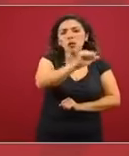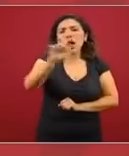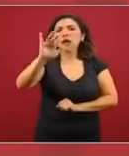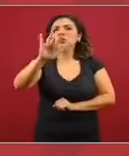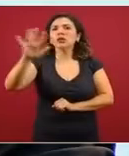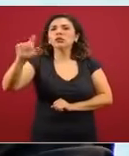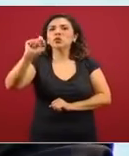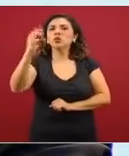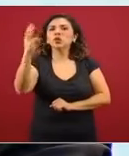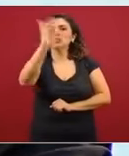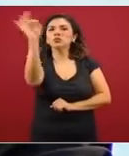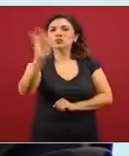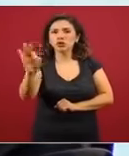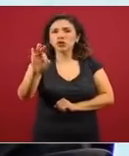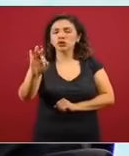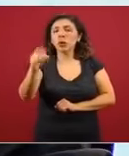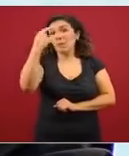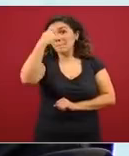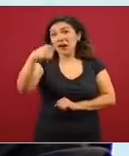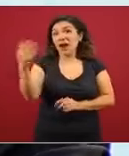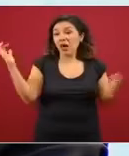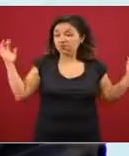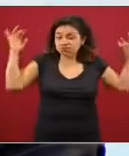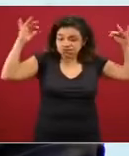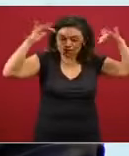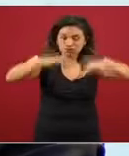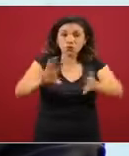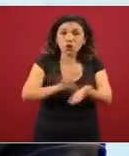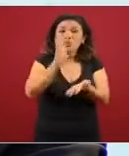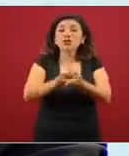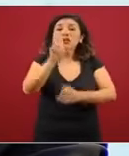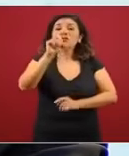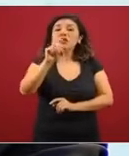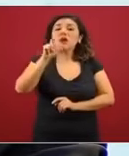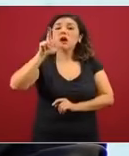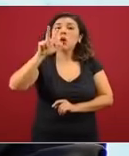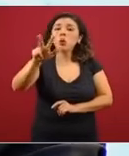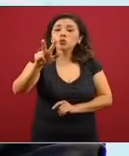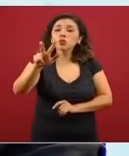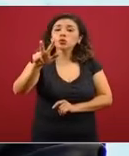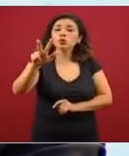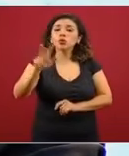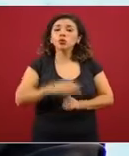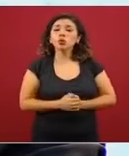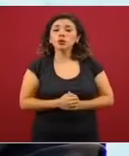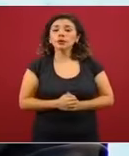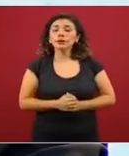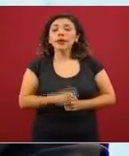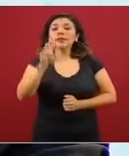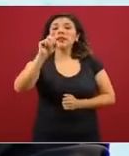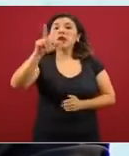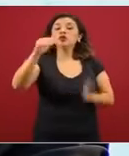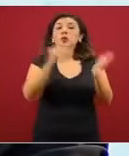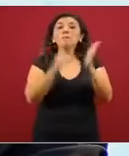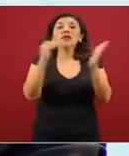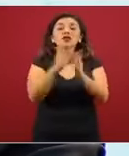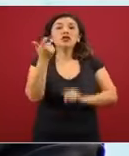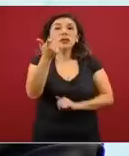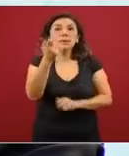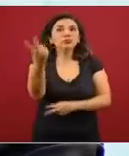por ciento, en una llegada total de 38 millones de pesos.